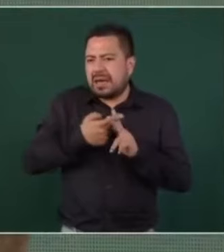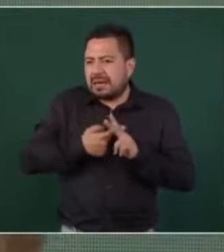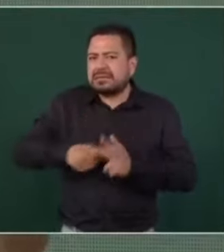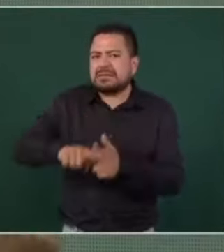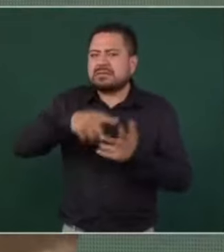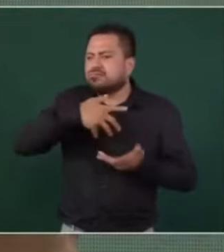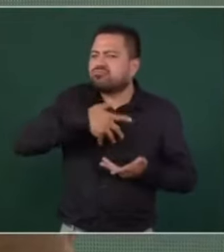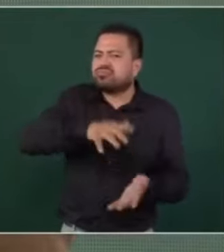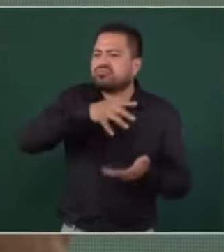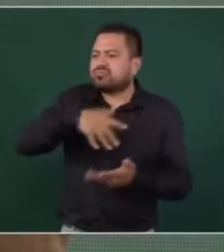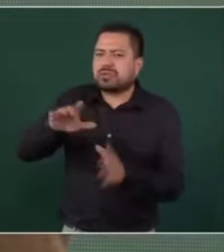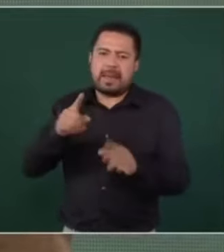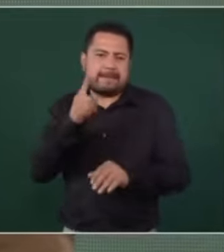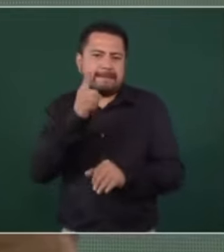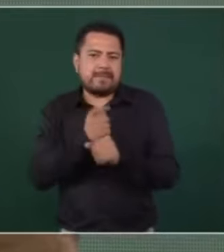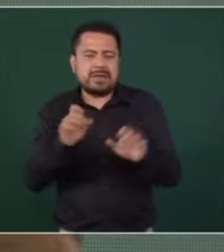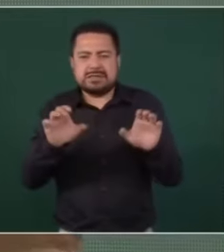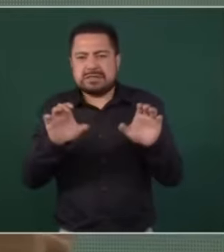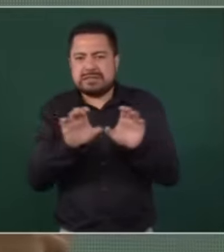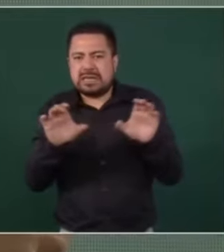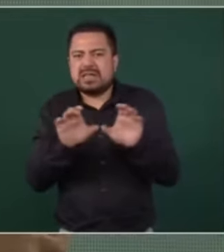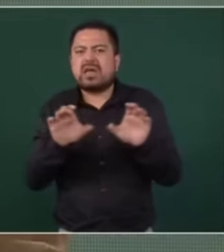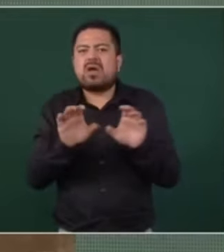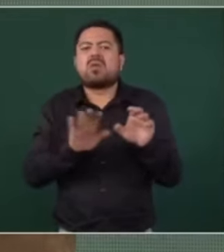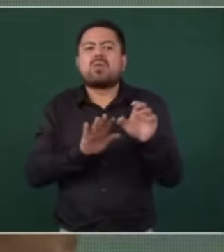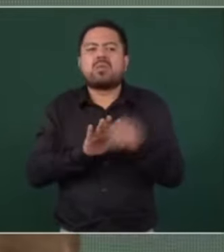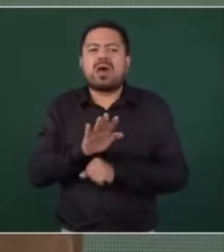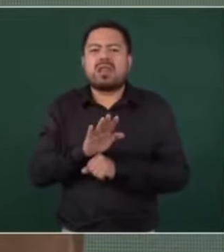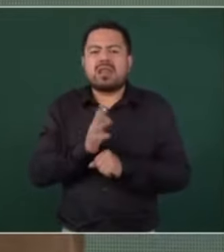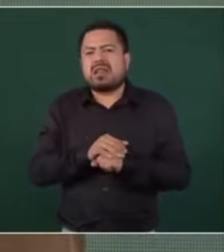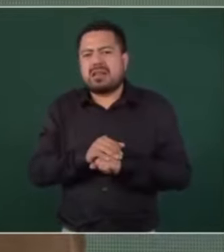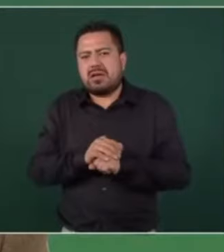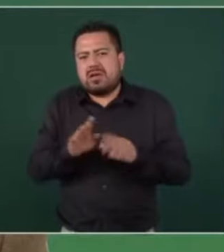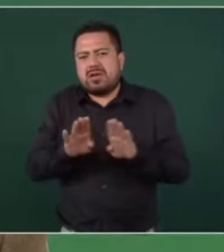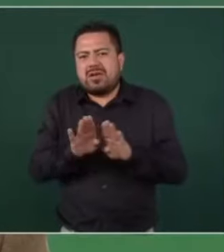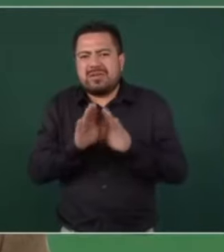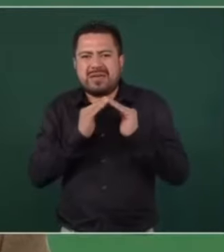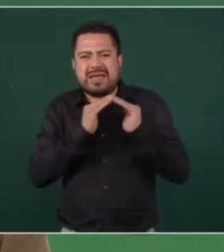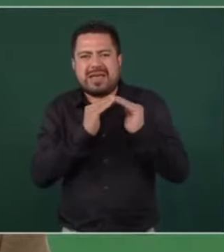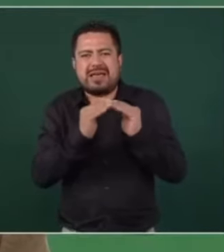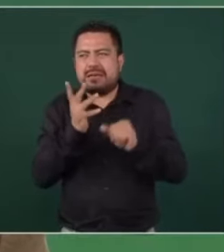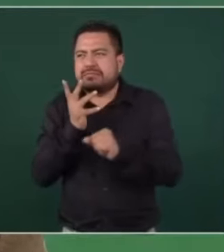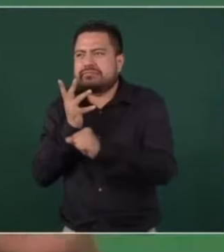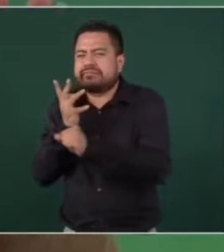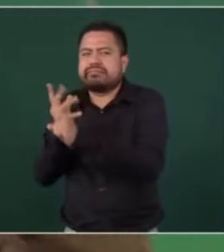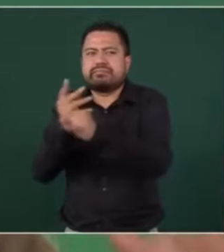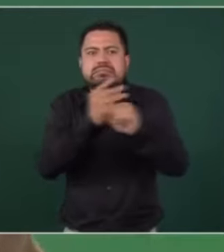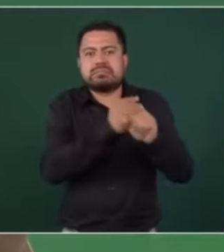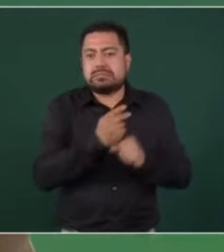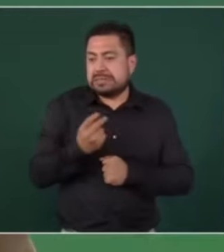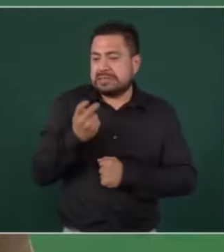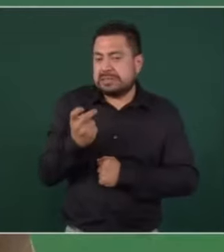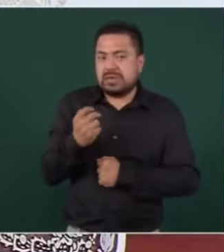toda esa bola de pandilleros, decían y armaron una campaña diciendo que el presidente de México